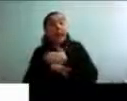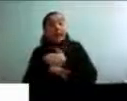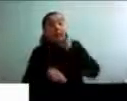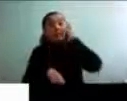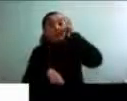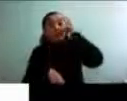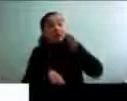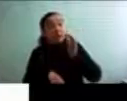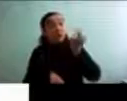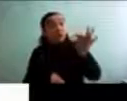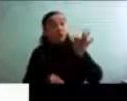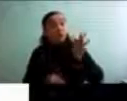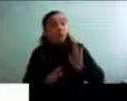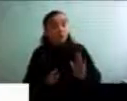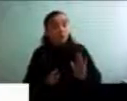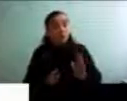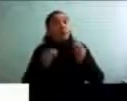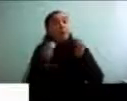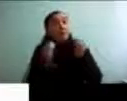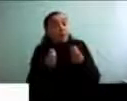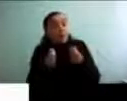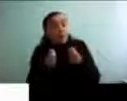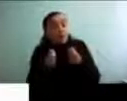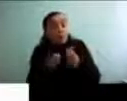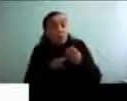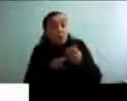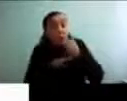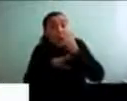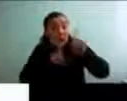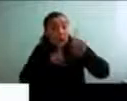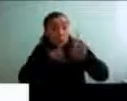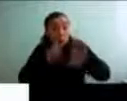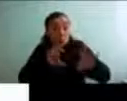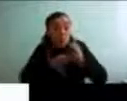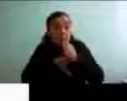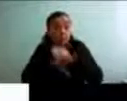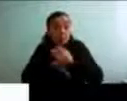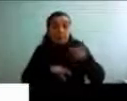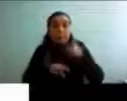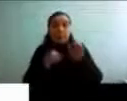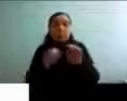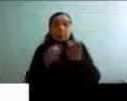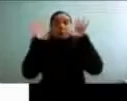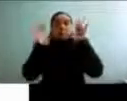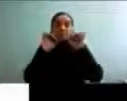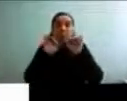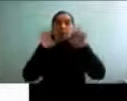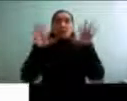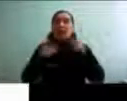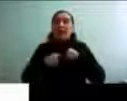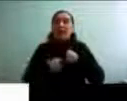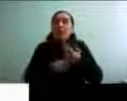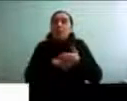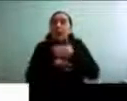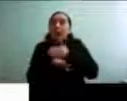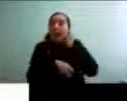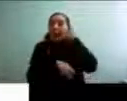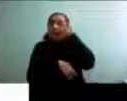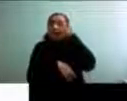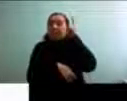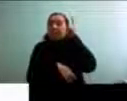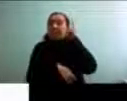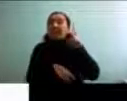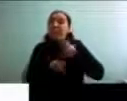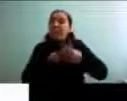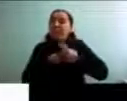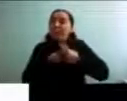también. Es bueno que haya ciertas cosas que uno puede anticipar porque a uno no lo pillen por sorpresa. Si uno anticipa va a estar más preparado